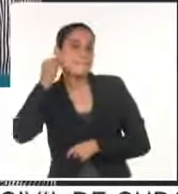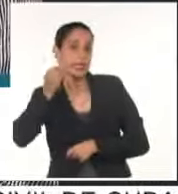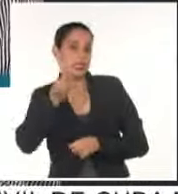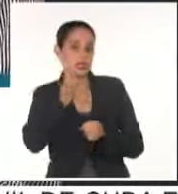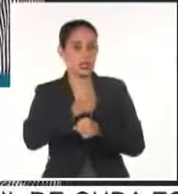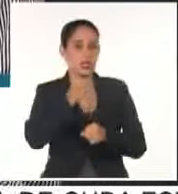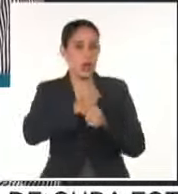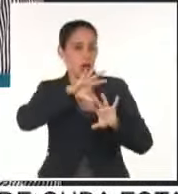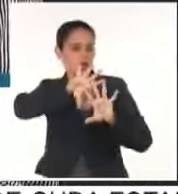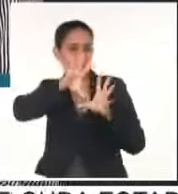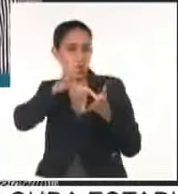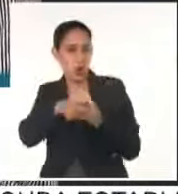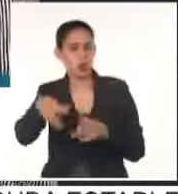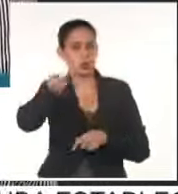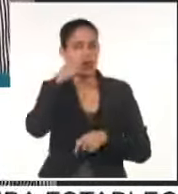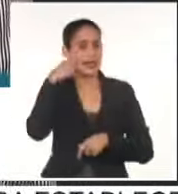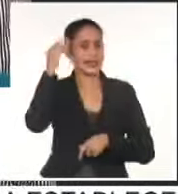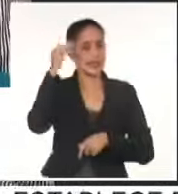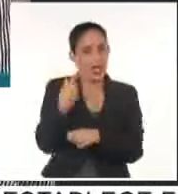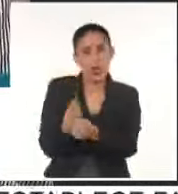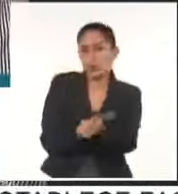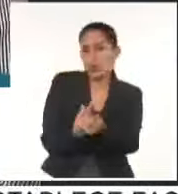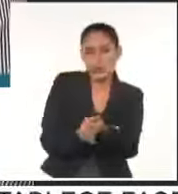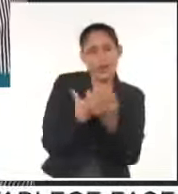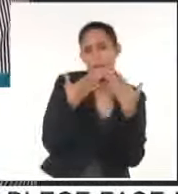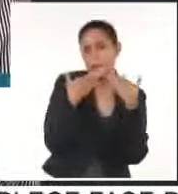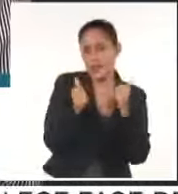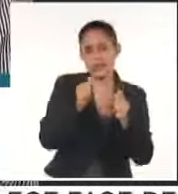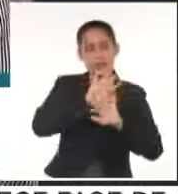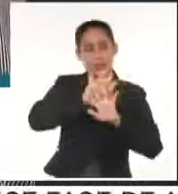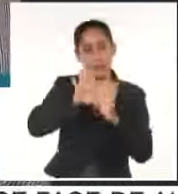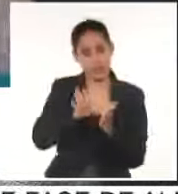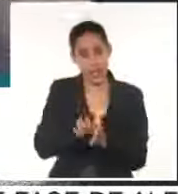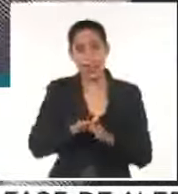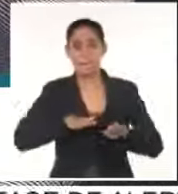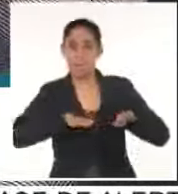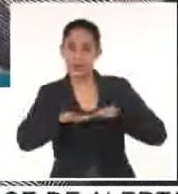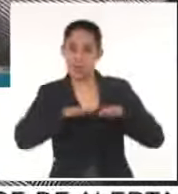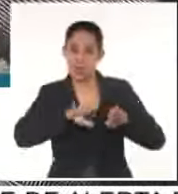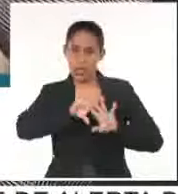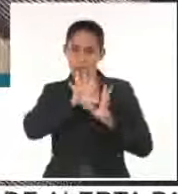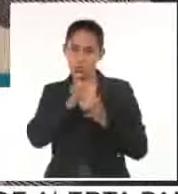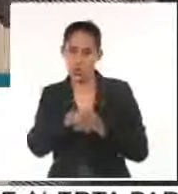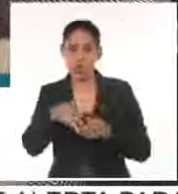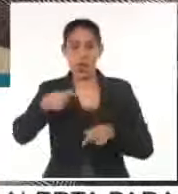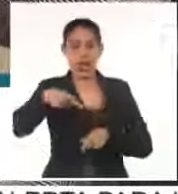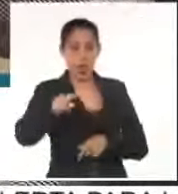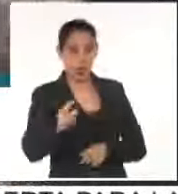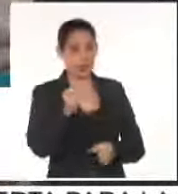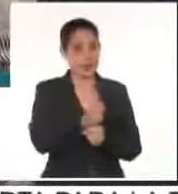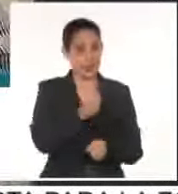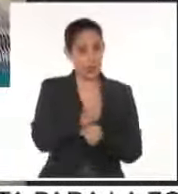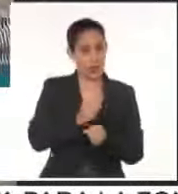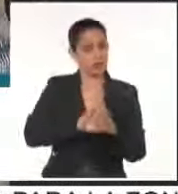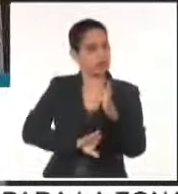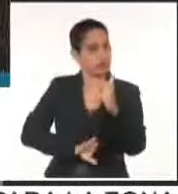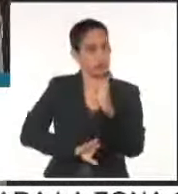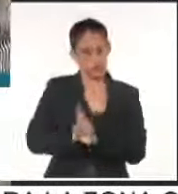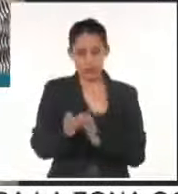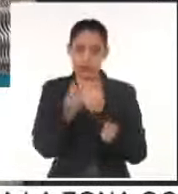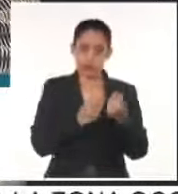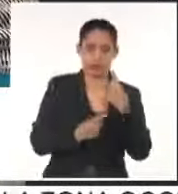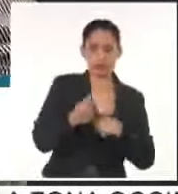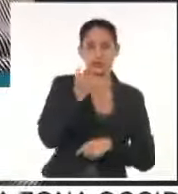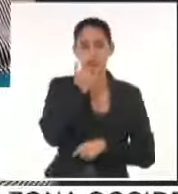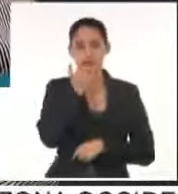experiencia, estamos preparados, estamos organizados, lo que hay es que atenuar los daños que puede